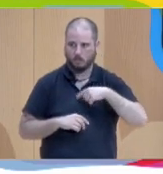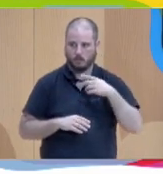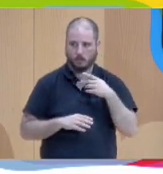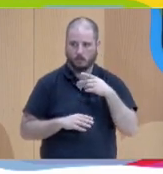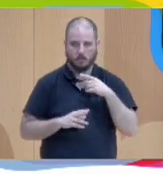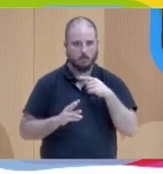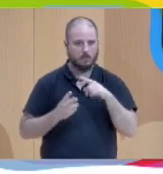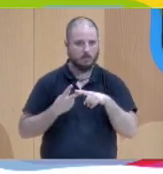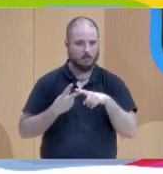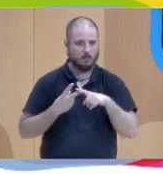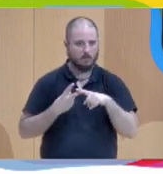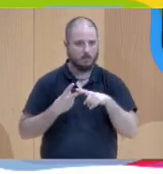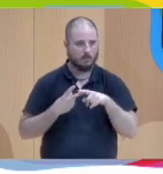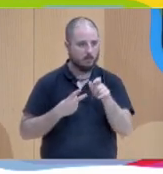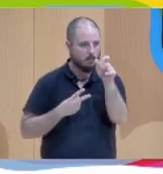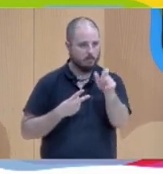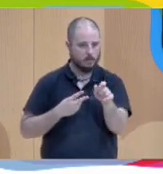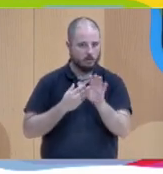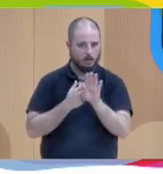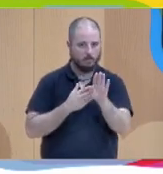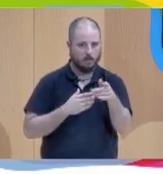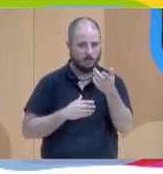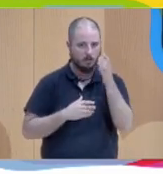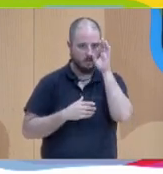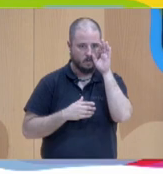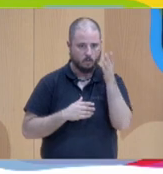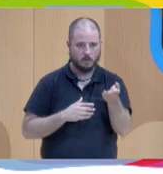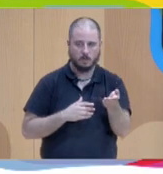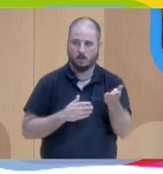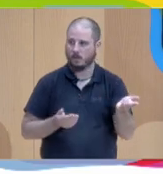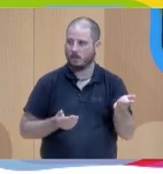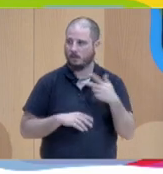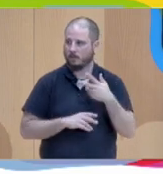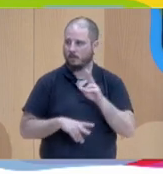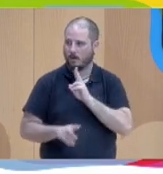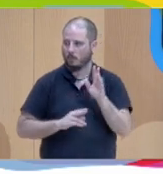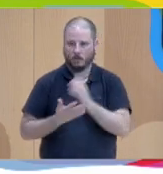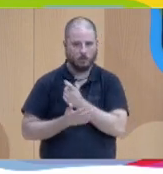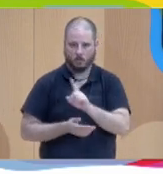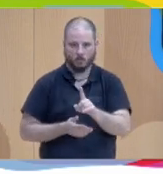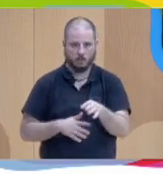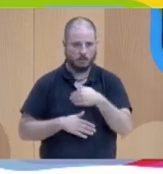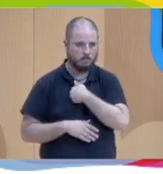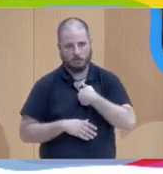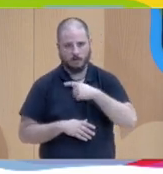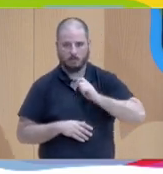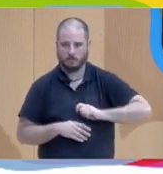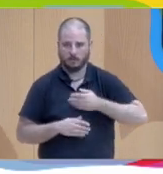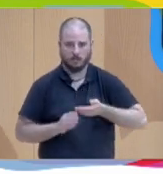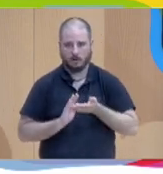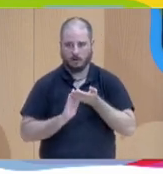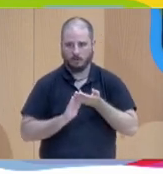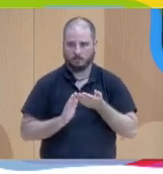y a escucharle a la persona que tengo enfrente el no tener la respuesta para todo el quitarle el rol profesional súper